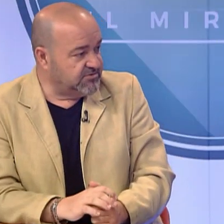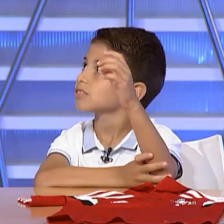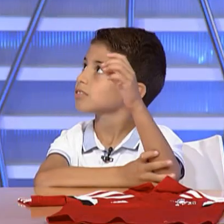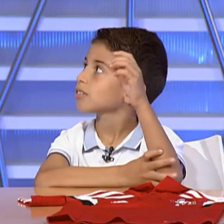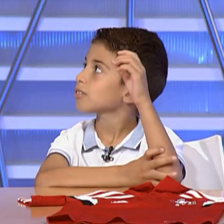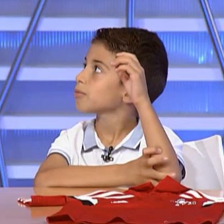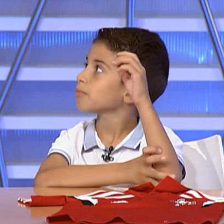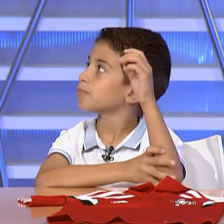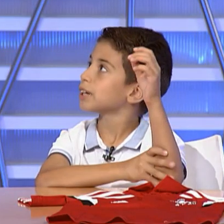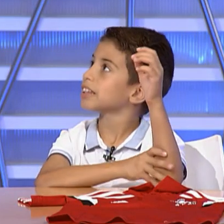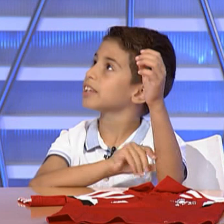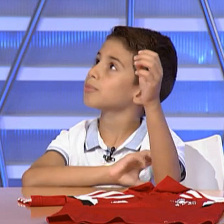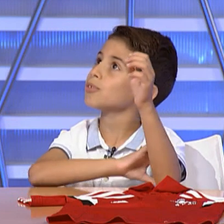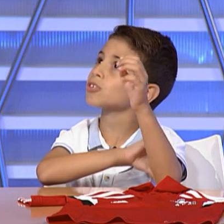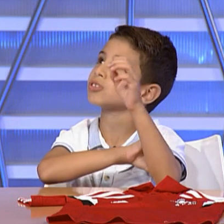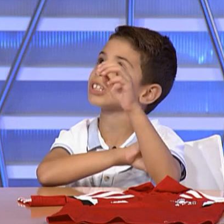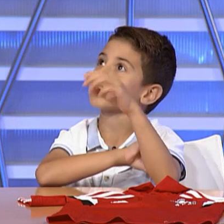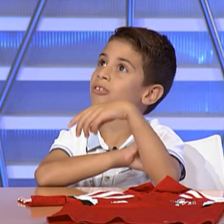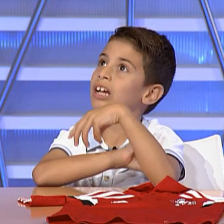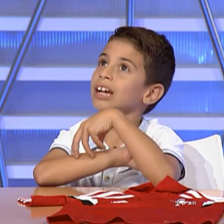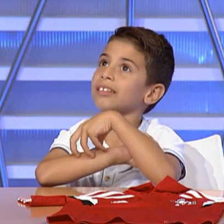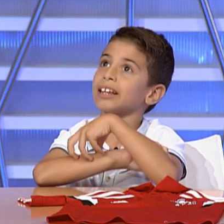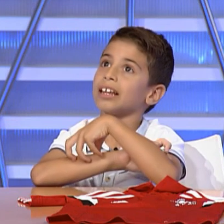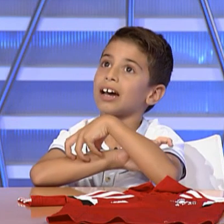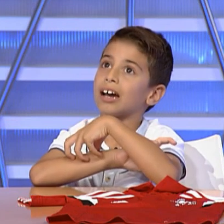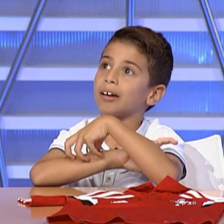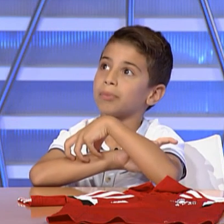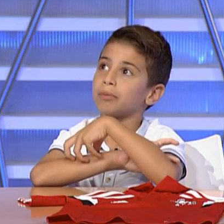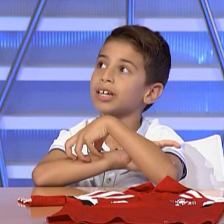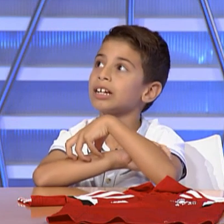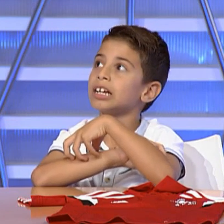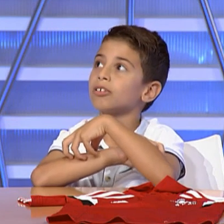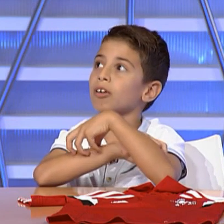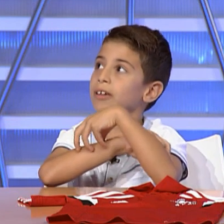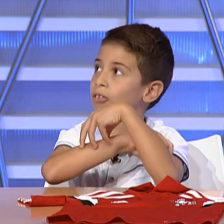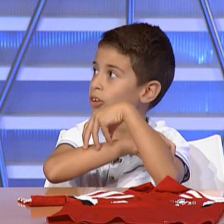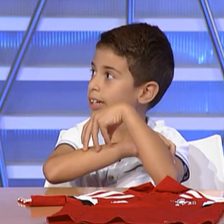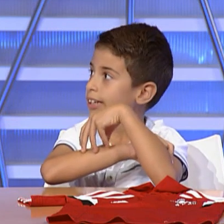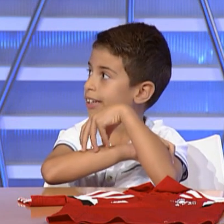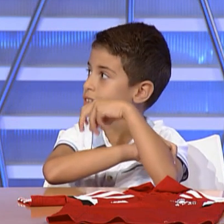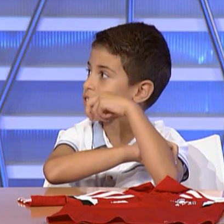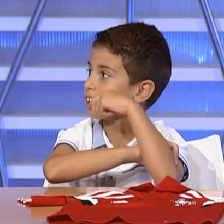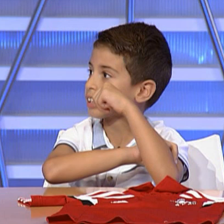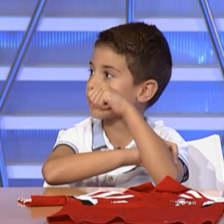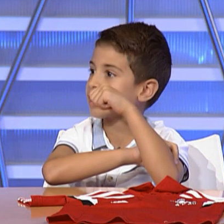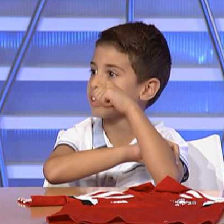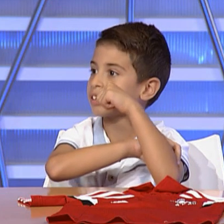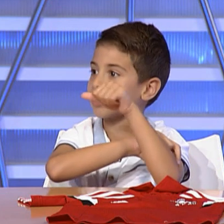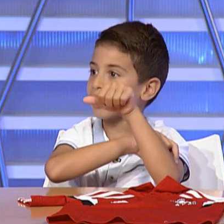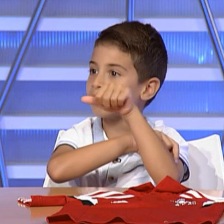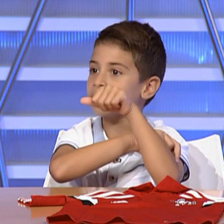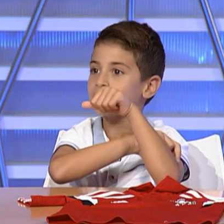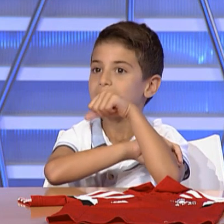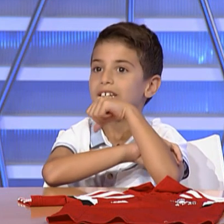-1, 7-1, una cosa así tan exagerada? Perdimos contra el Ciudad de Cádiz en la primera, 9-2. Y contra Asagi